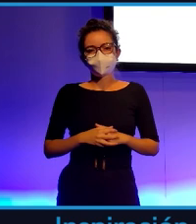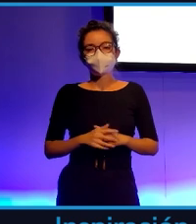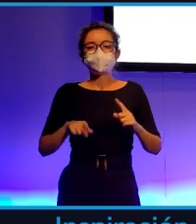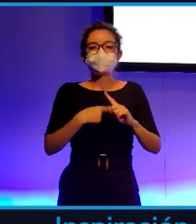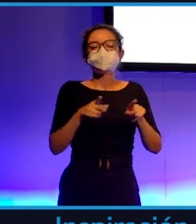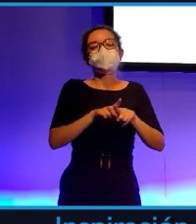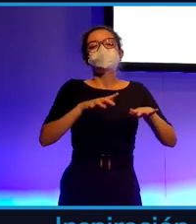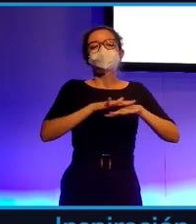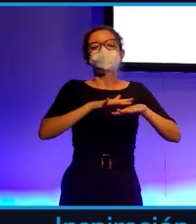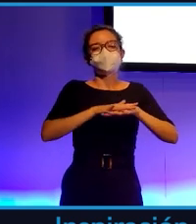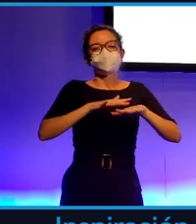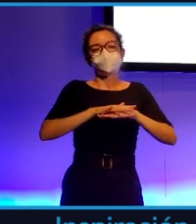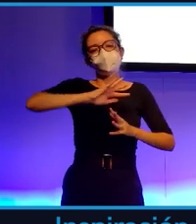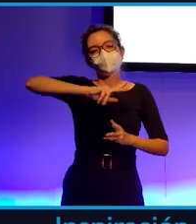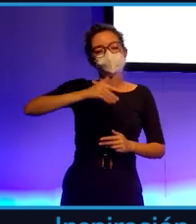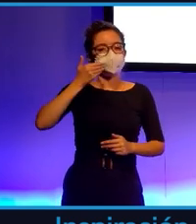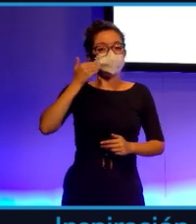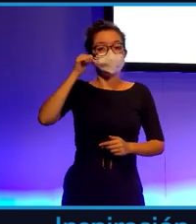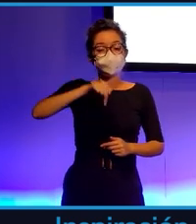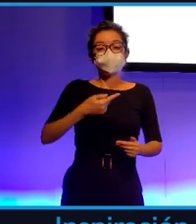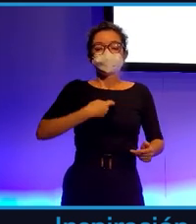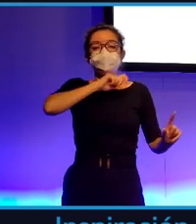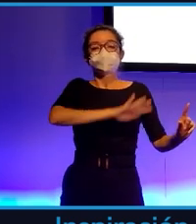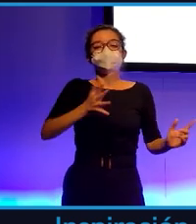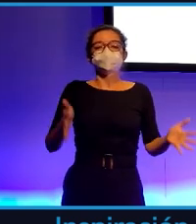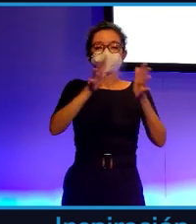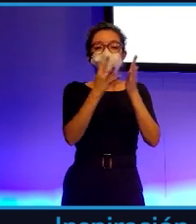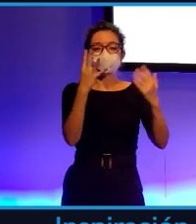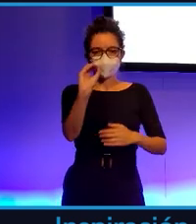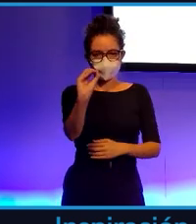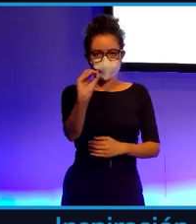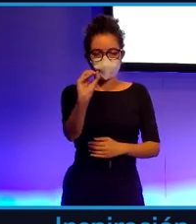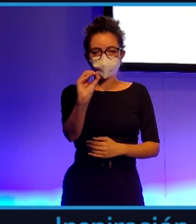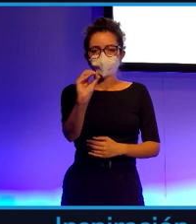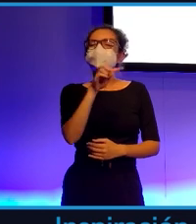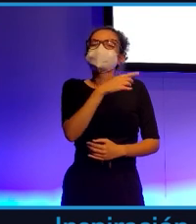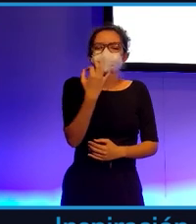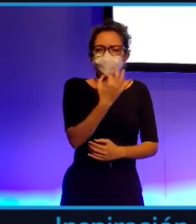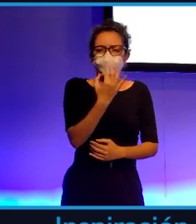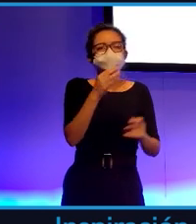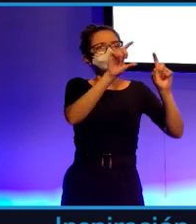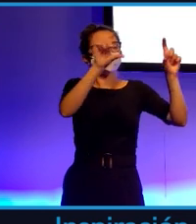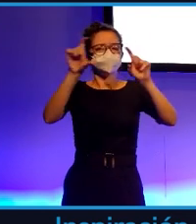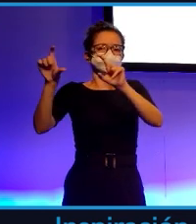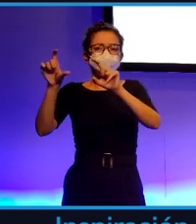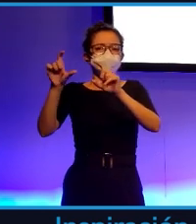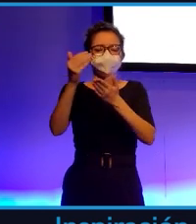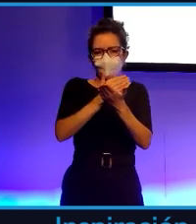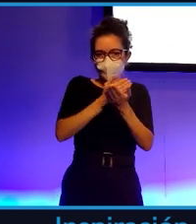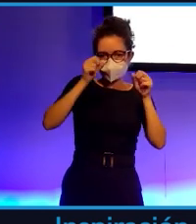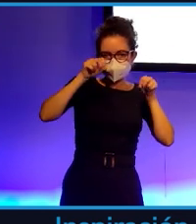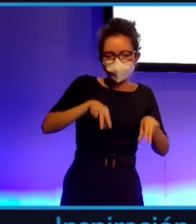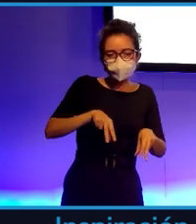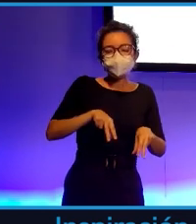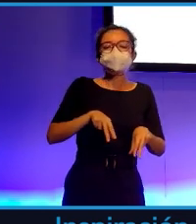de biobancos, que en España tenemos más de 90, que lo que significa es que es un organismo sin ánimo de lucro que acumula